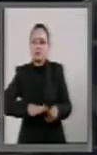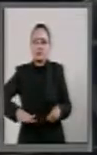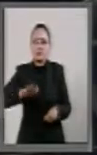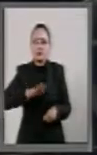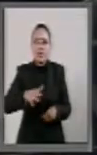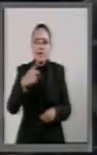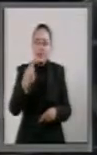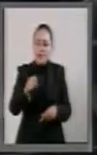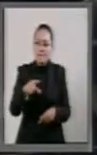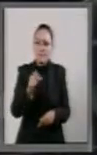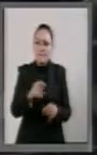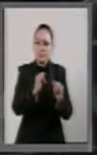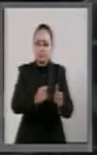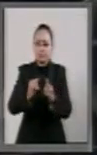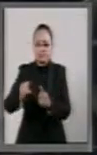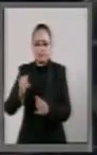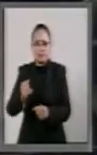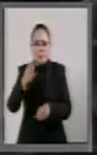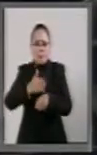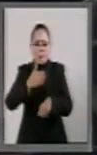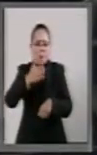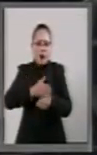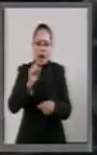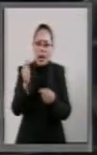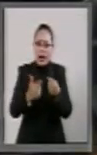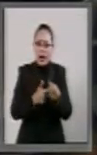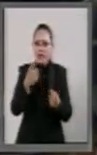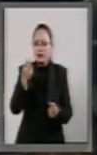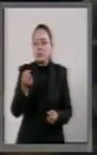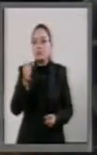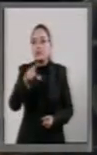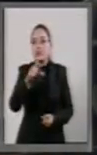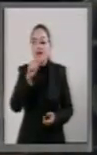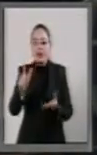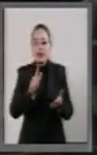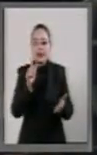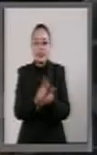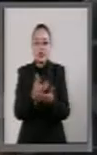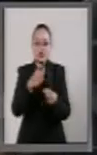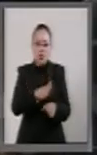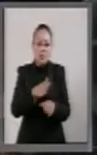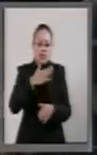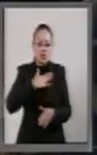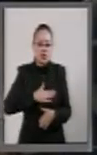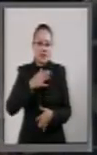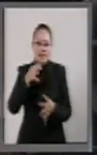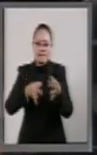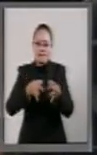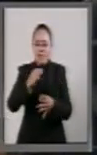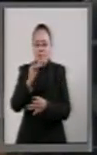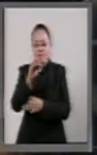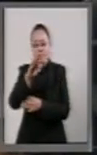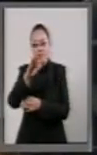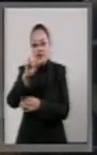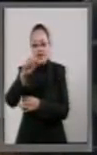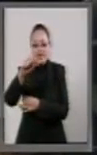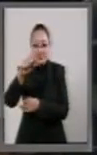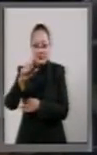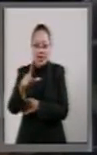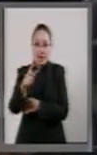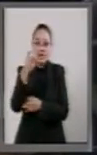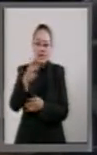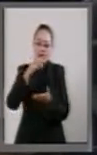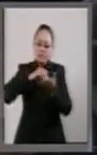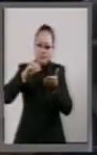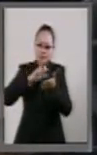particulares vinculados con faltas graves y la Ley Orgánica del Tribunal Federal de Justicia Fiscal y Administrativa y se reforman diversas